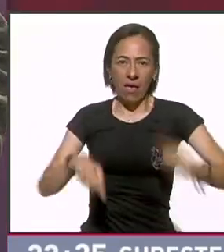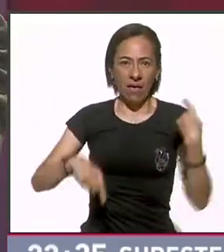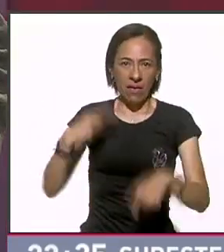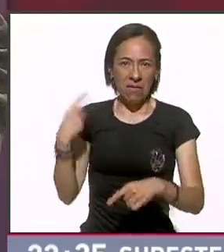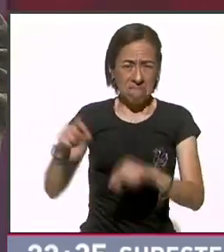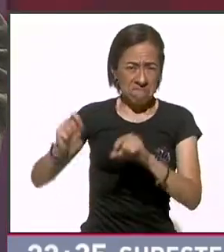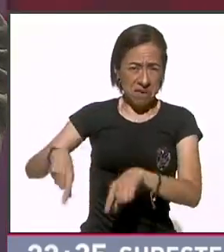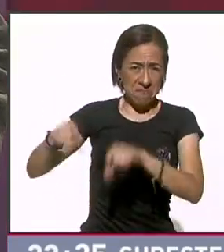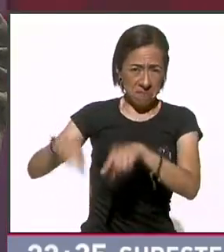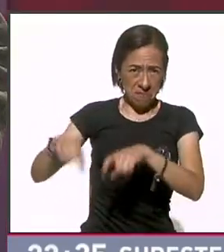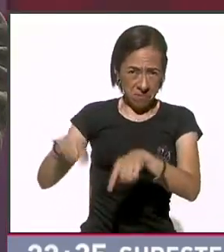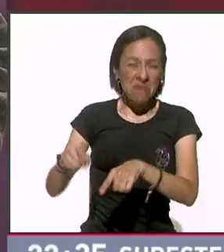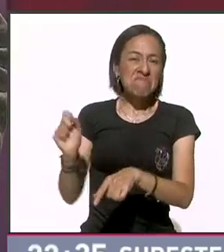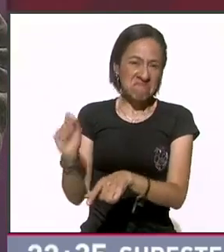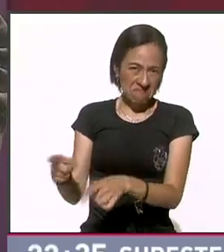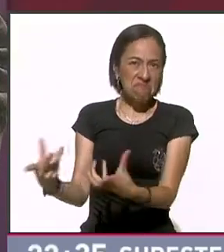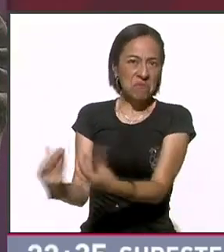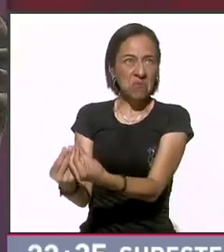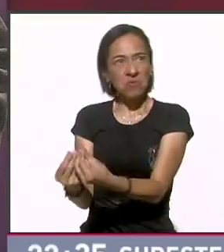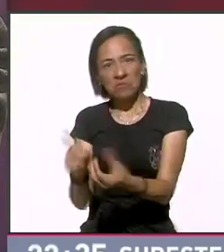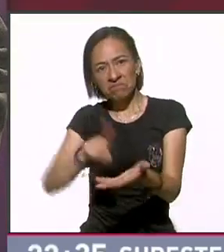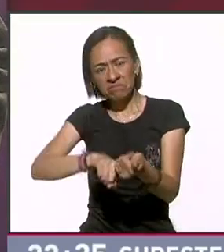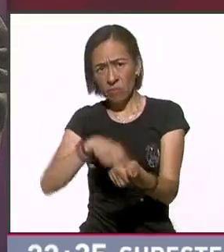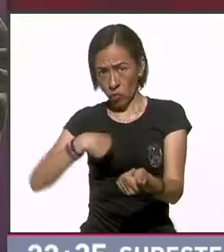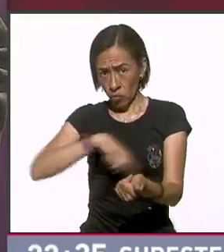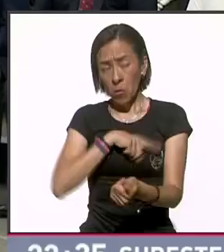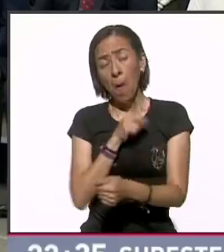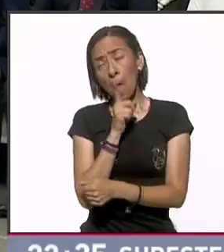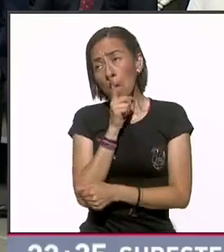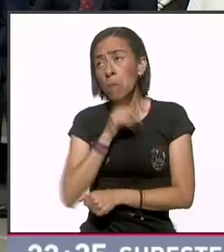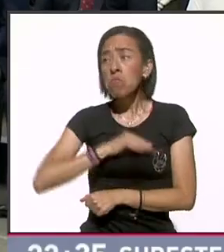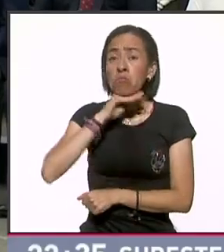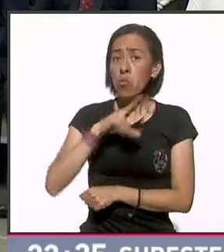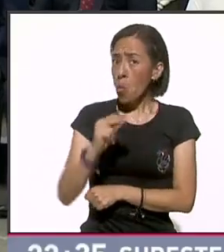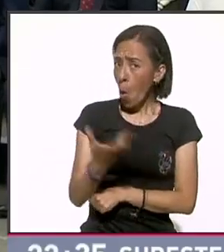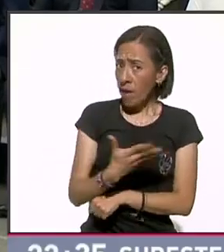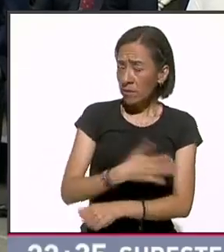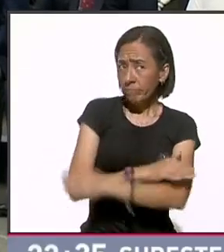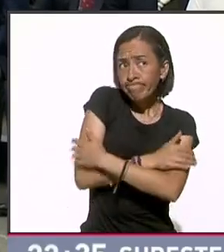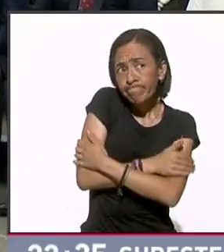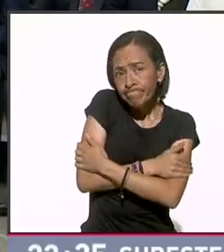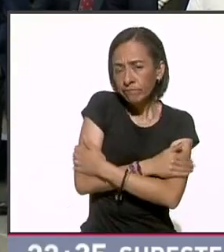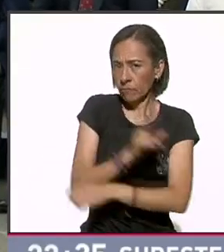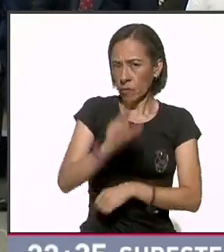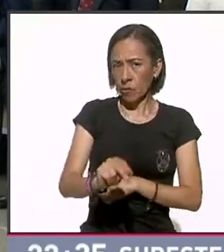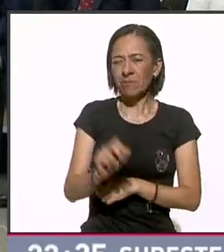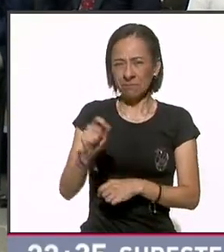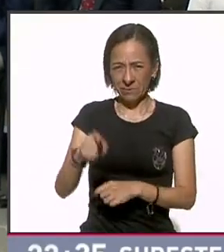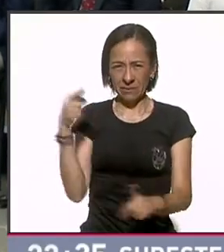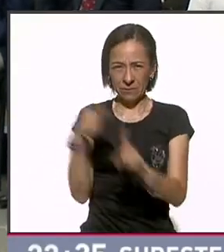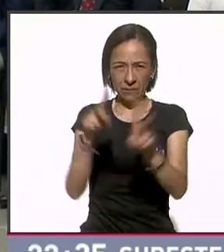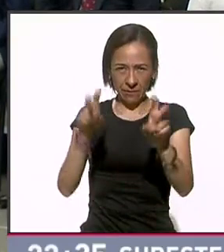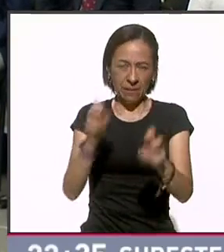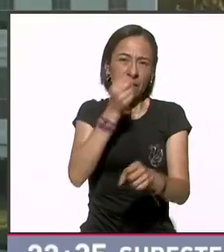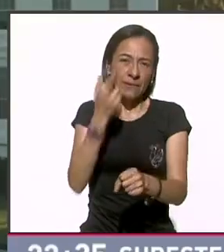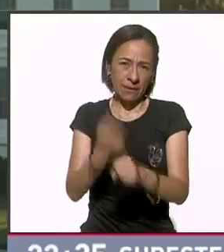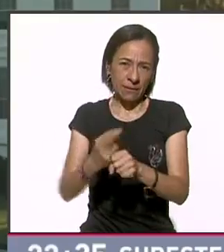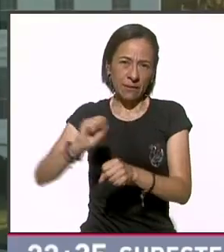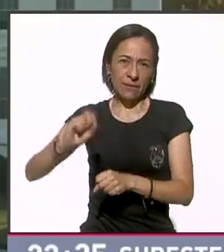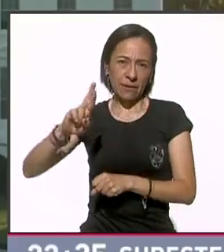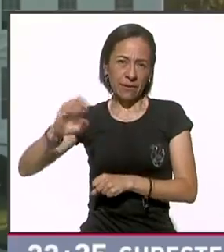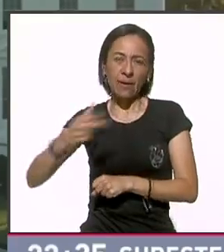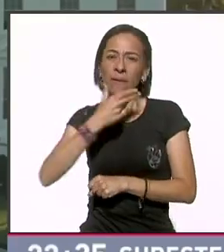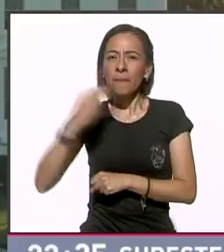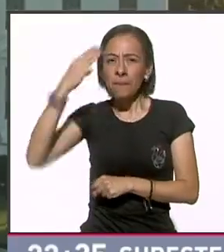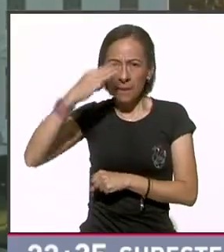a quedarnos con los brazos cruzados. Sobre este punto, el secretario de Relaciones Exteriores, Marcelo Ebrard, informó que